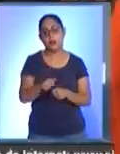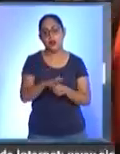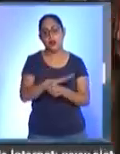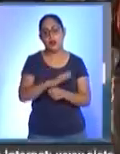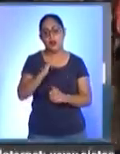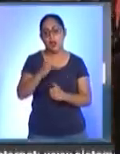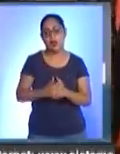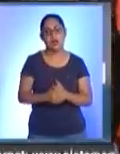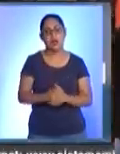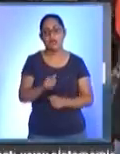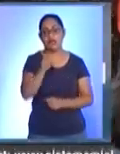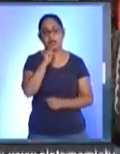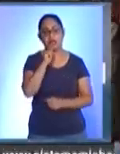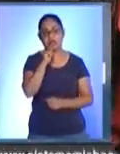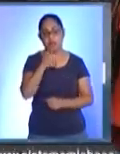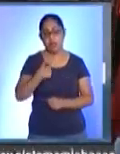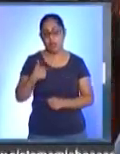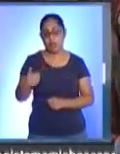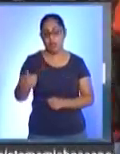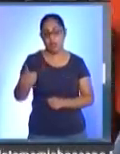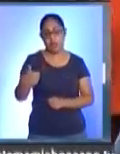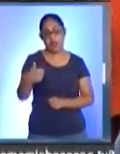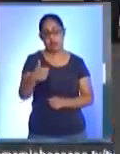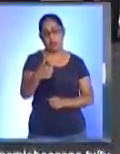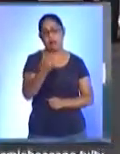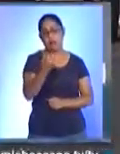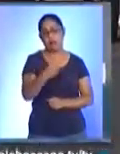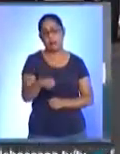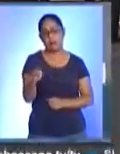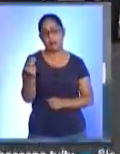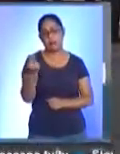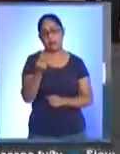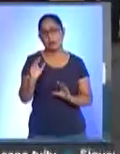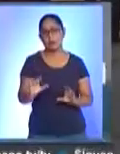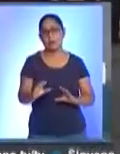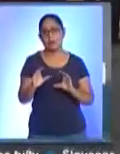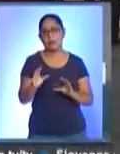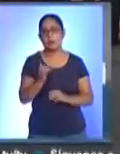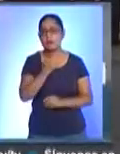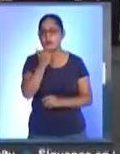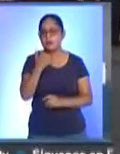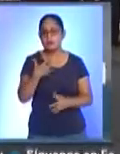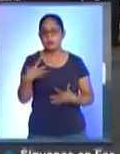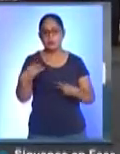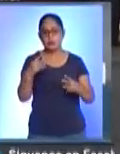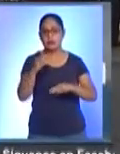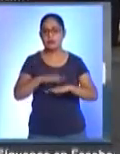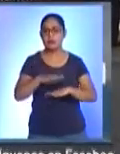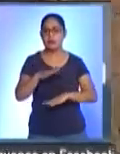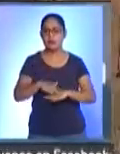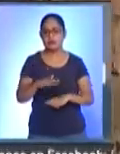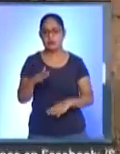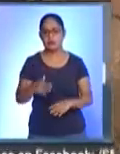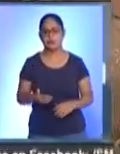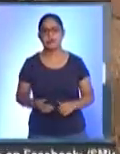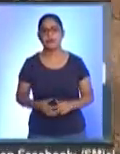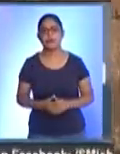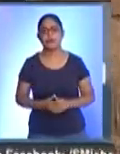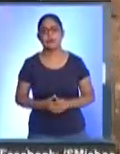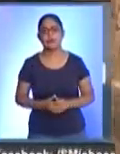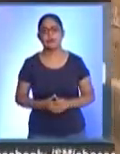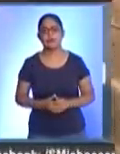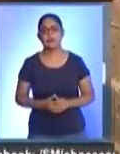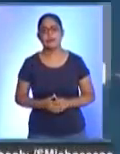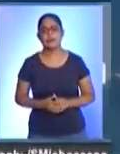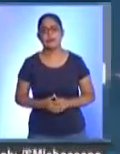terminado y está en cada uno de nosotros el cuidarnos para evitar un repunte de contagios. Con información de Yesenia Magraña, SM